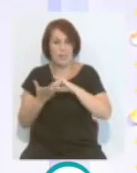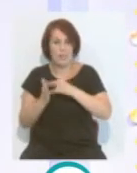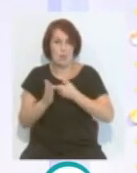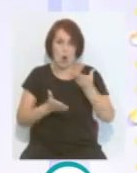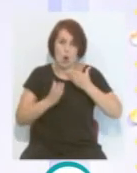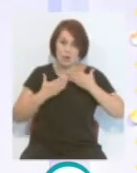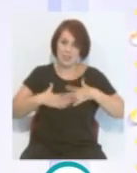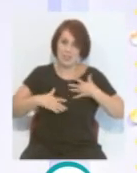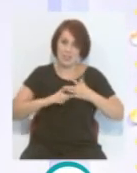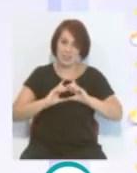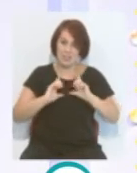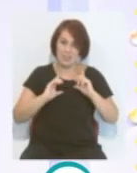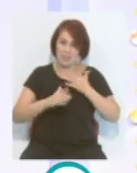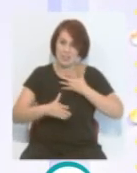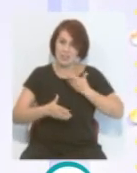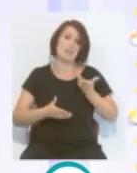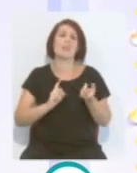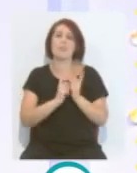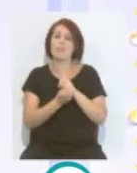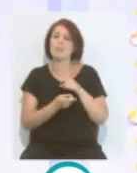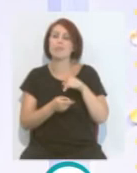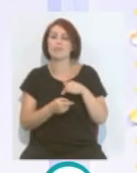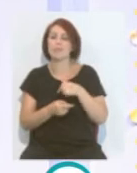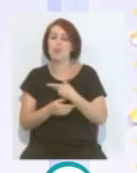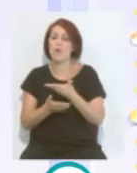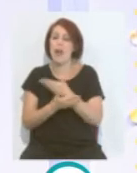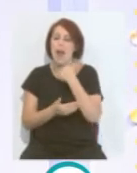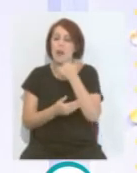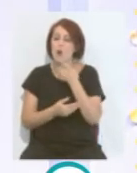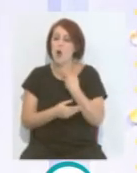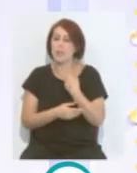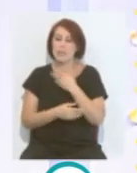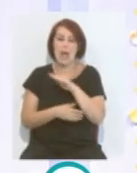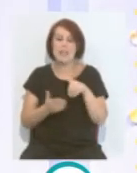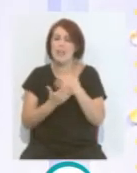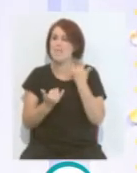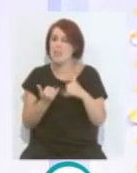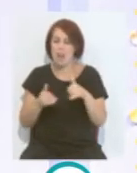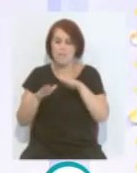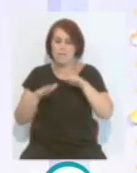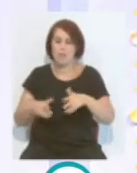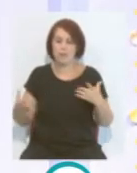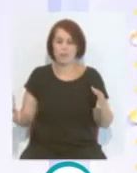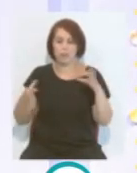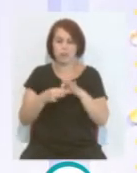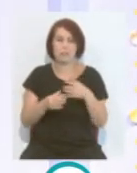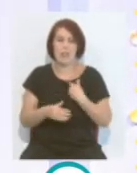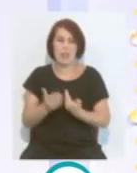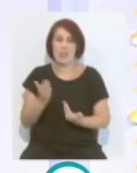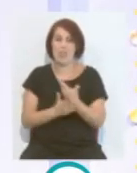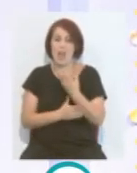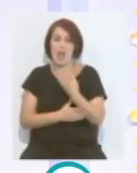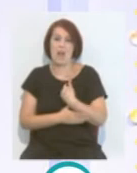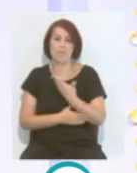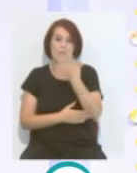creer en algo, y a la hora de ir a muerta por ello. Yo coincido mucho con él en lo que ha comentado del día de la Leticia de Bilbao, aquí en Carranza. Las